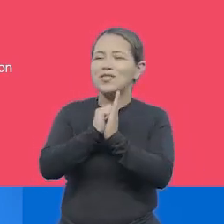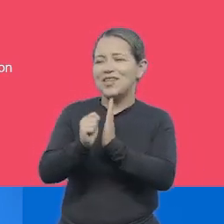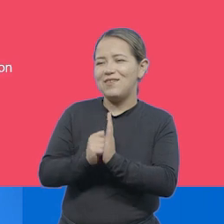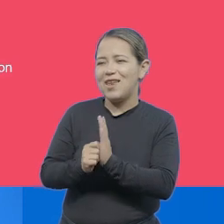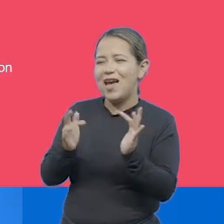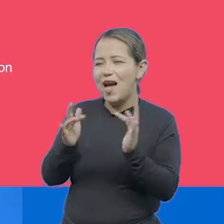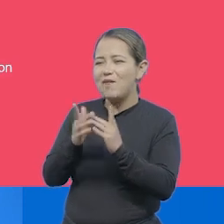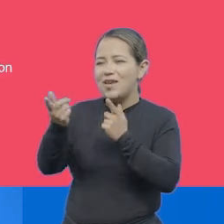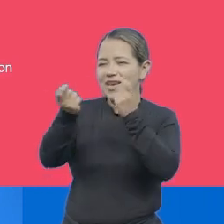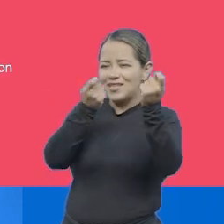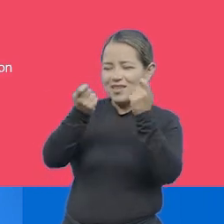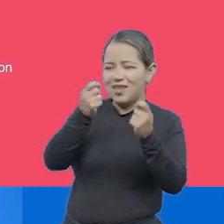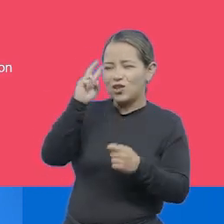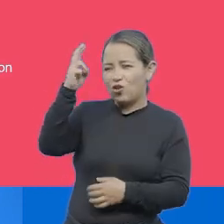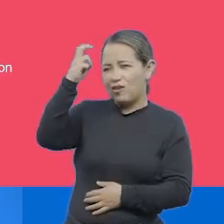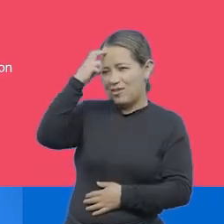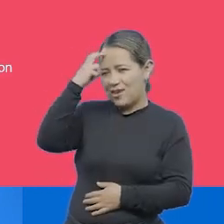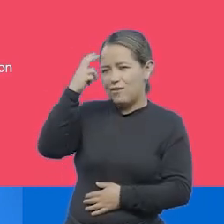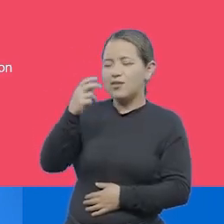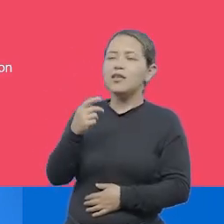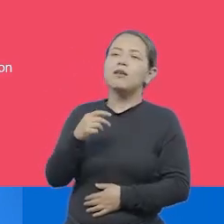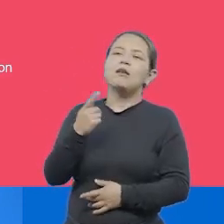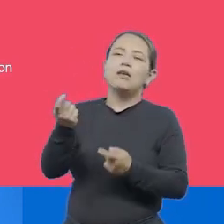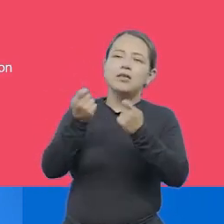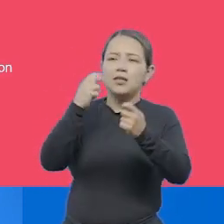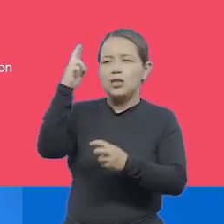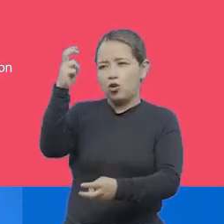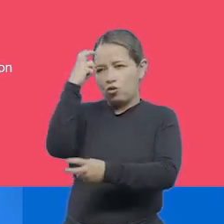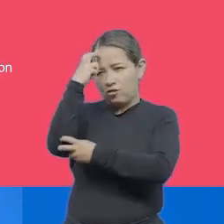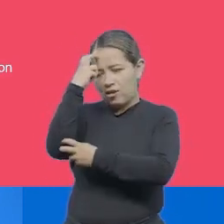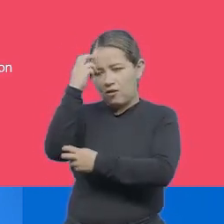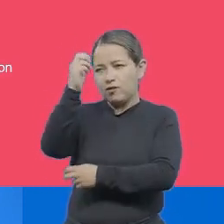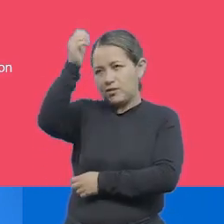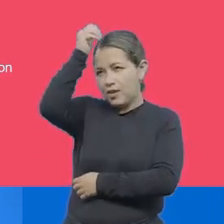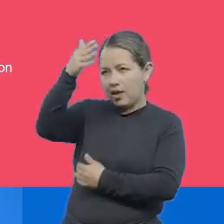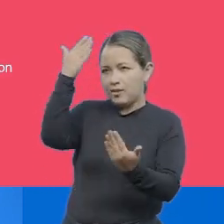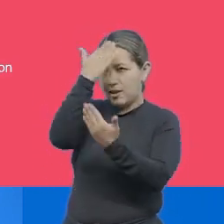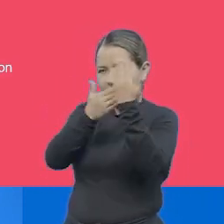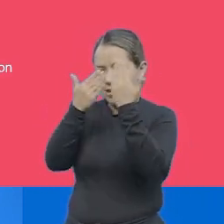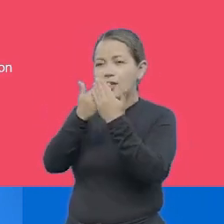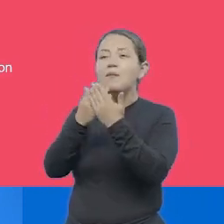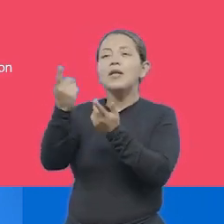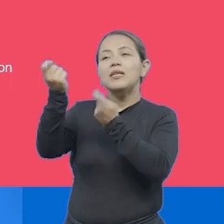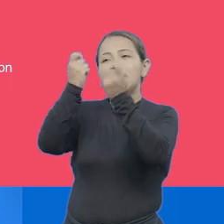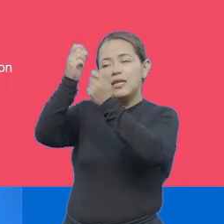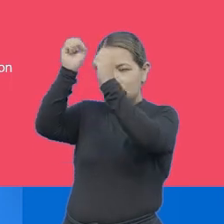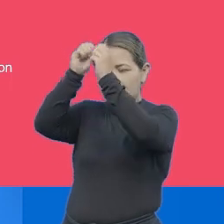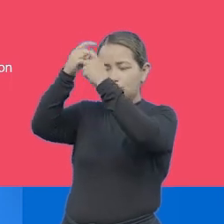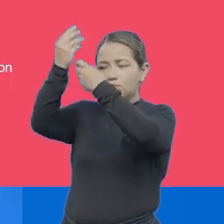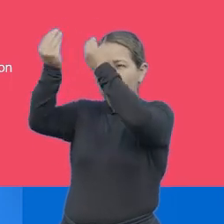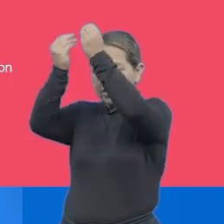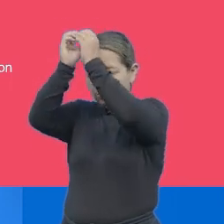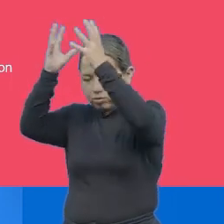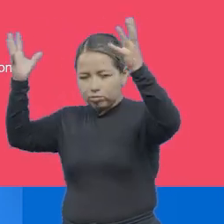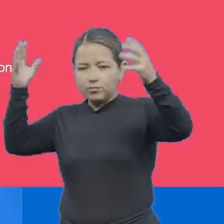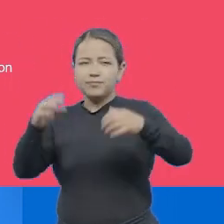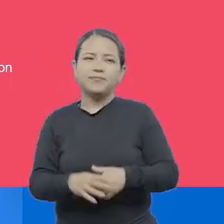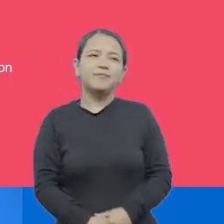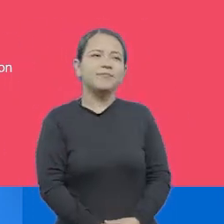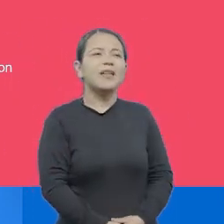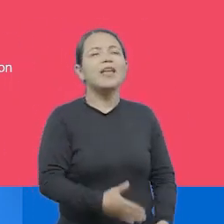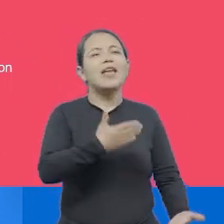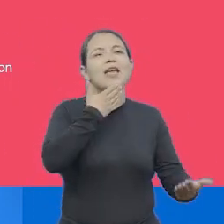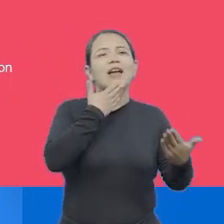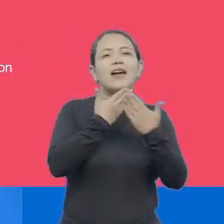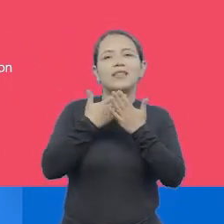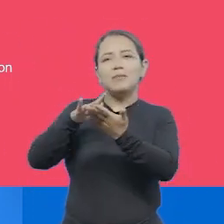escritor, desde las estrategias cognitivas, estrategias metacognitivas, metadidácticas, y las de creación. Muchísimas